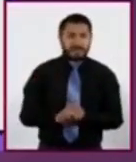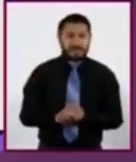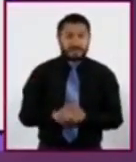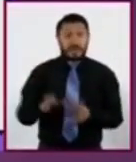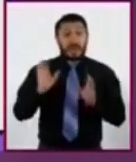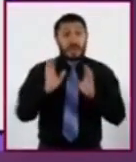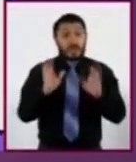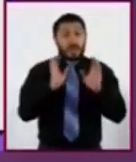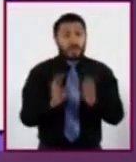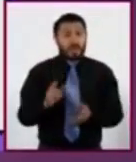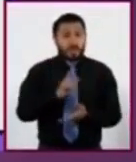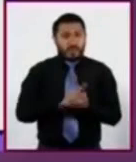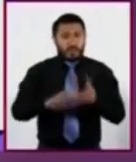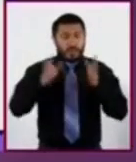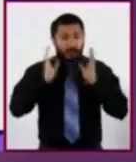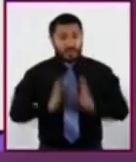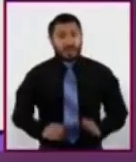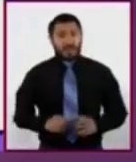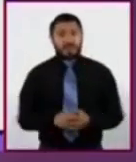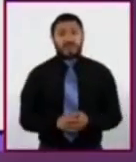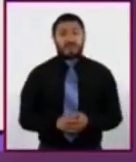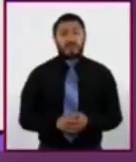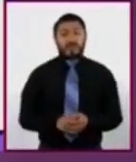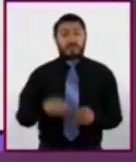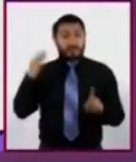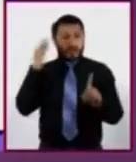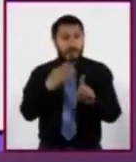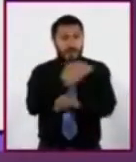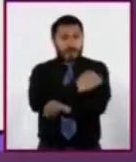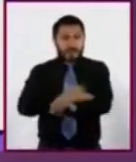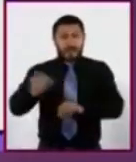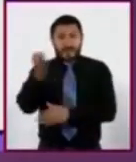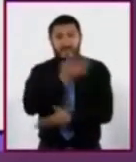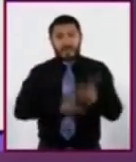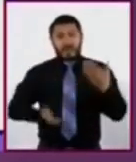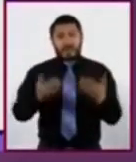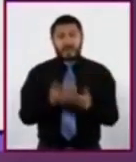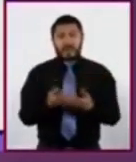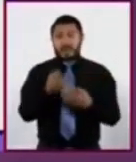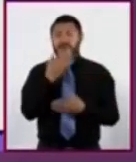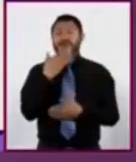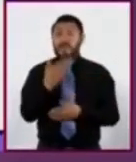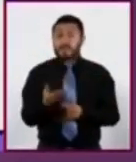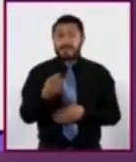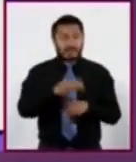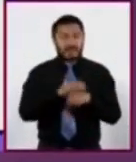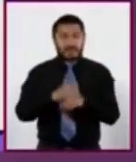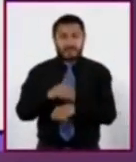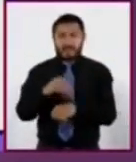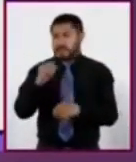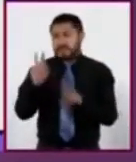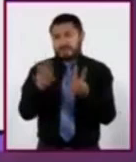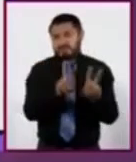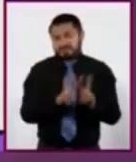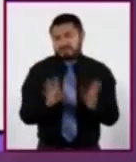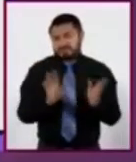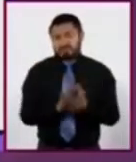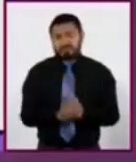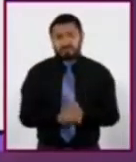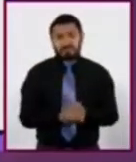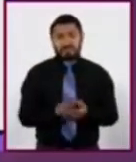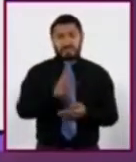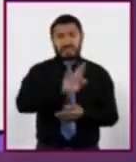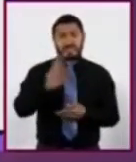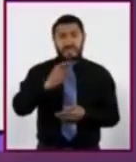Procuro llevarme bien con mis familiares, amigos y vecinos. Reconozco